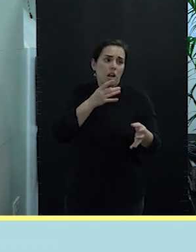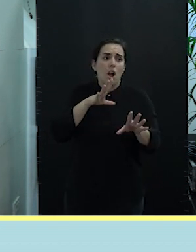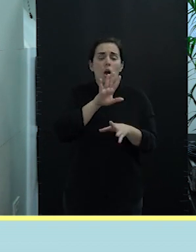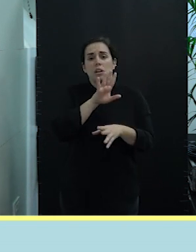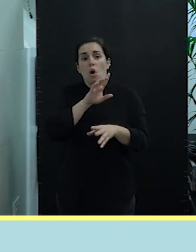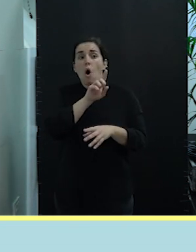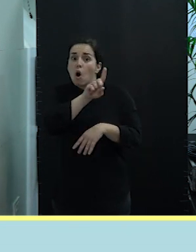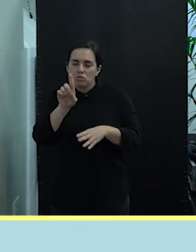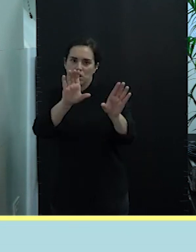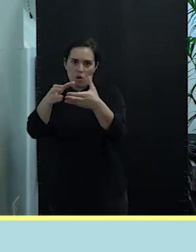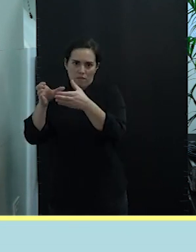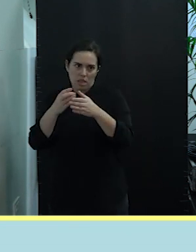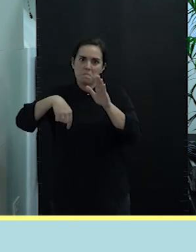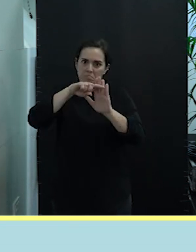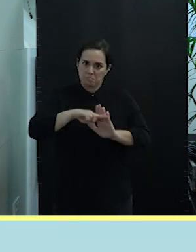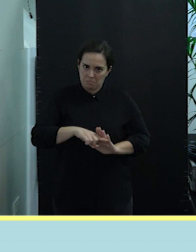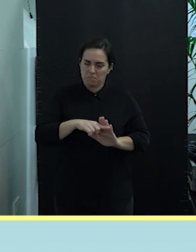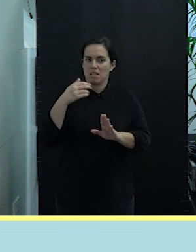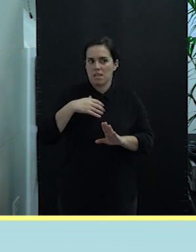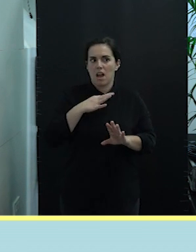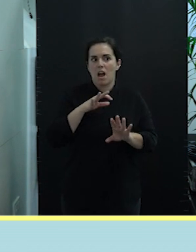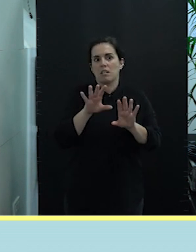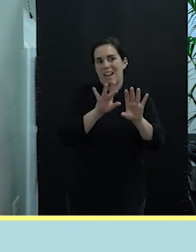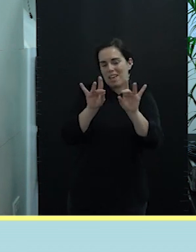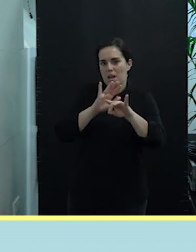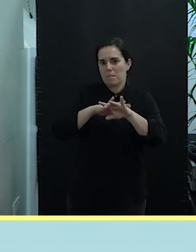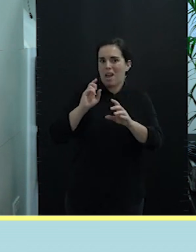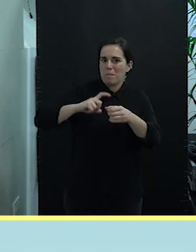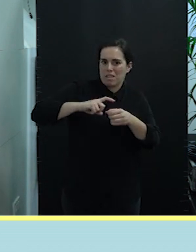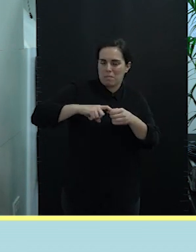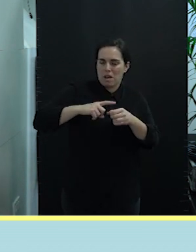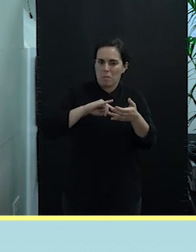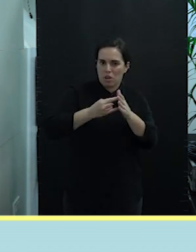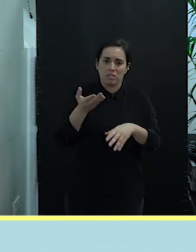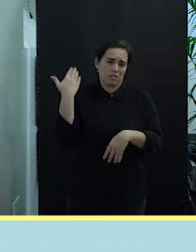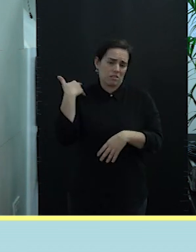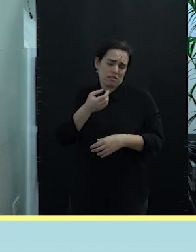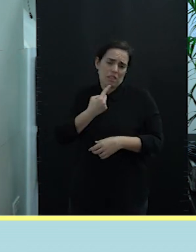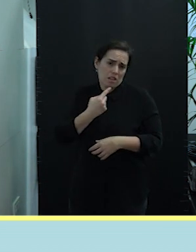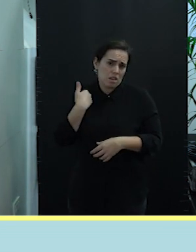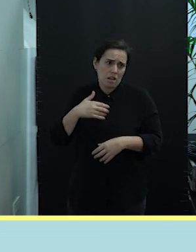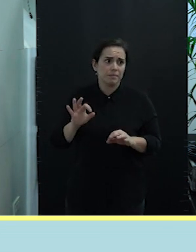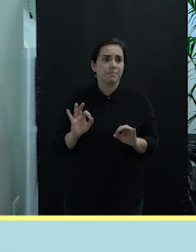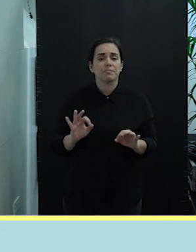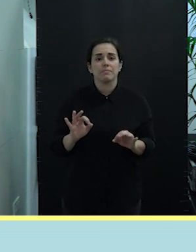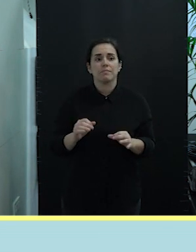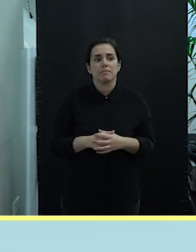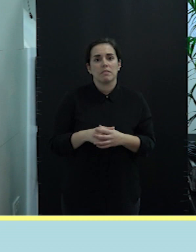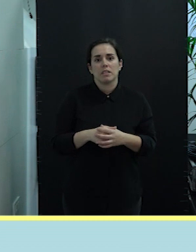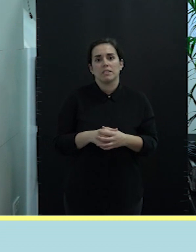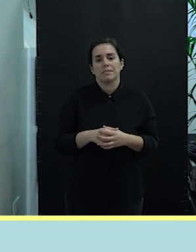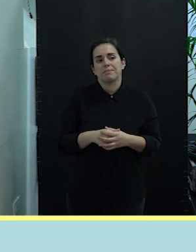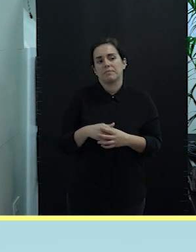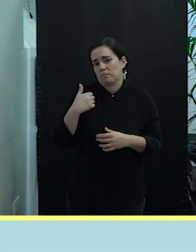cofradías elegidas a participar en esta primera fase del proyecto. Ya las he nombrado antes con lo cual las damos por